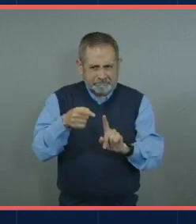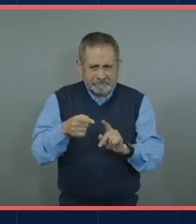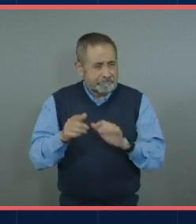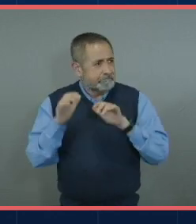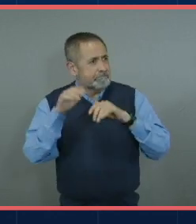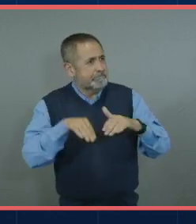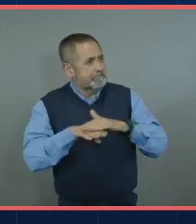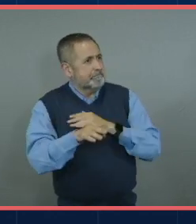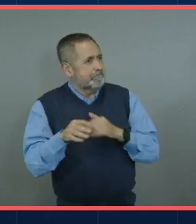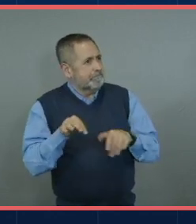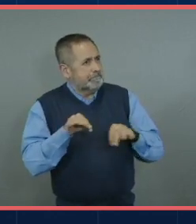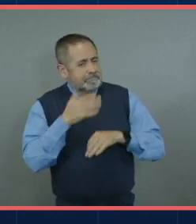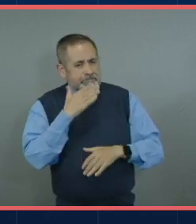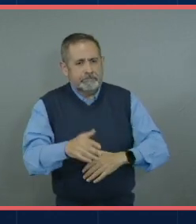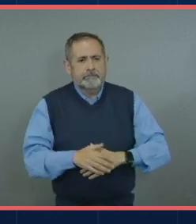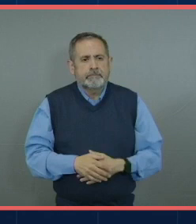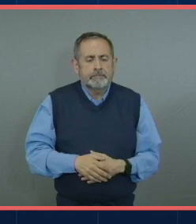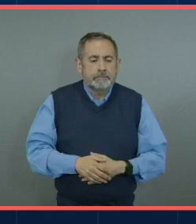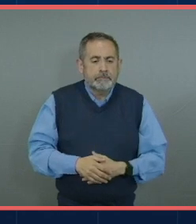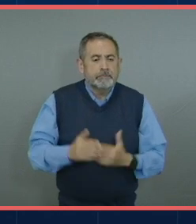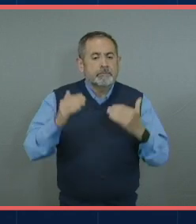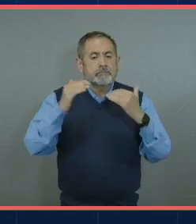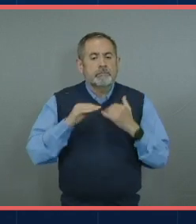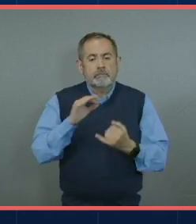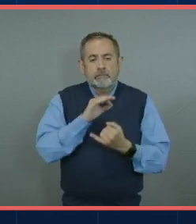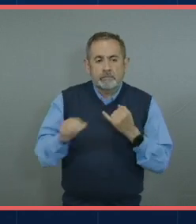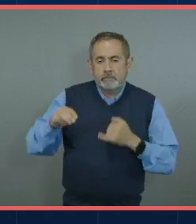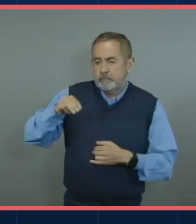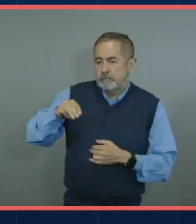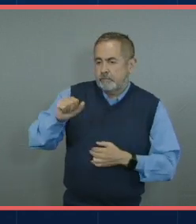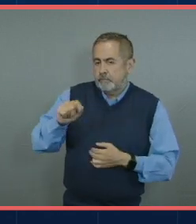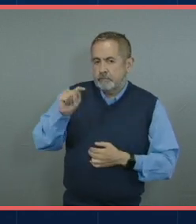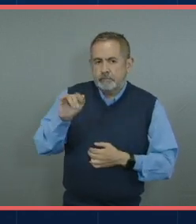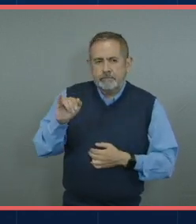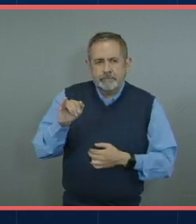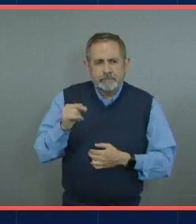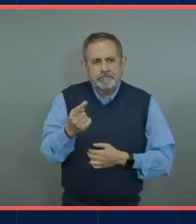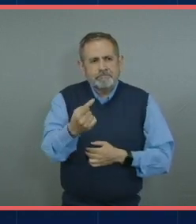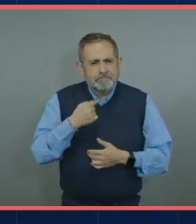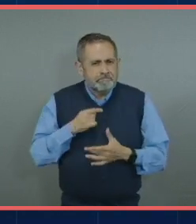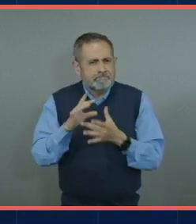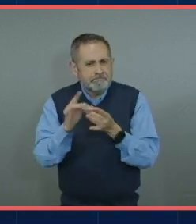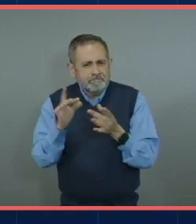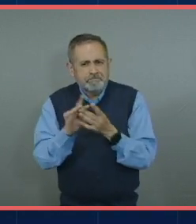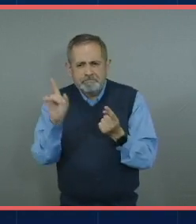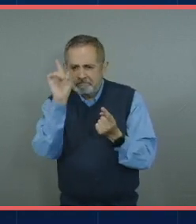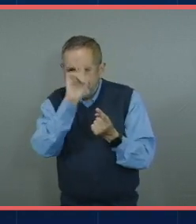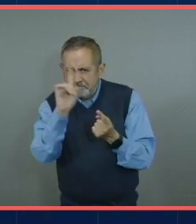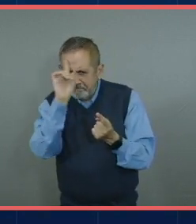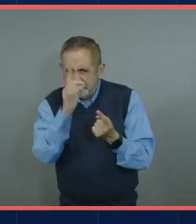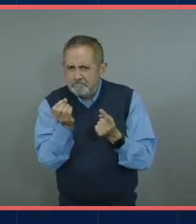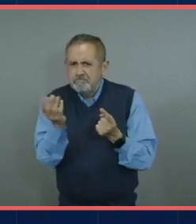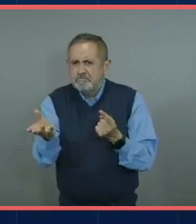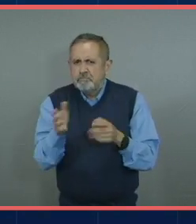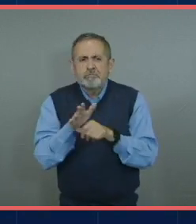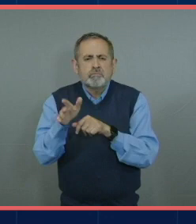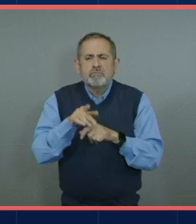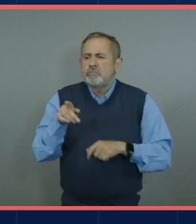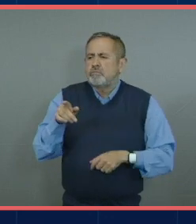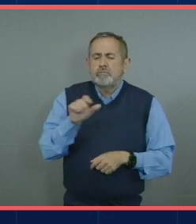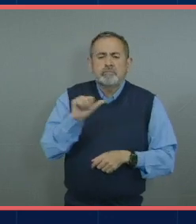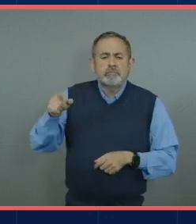muchas gracias me gustaría pasar contigo Mati también para que tú nos des algunas recomendaciones ¿qué le recomendarías a